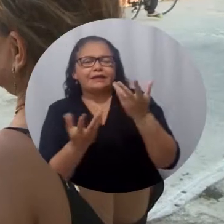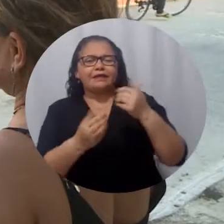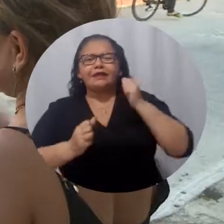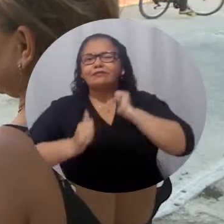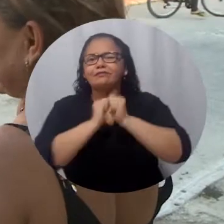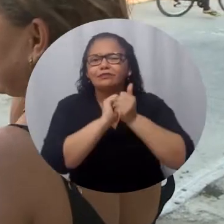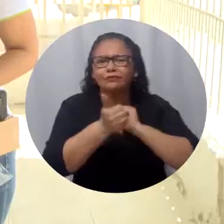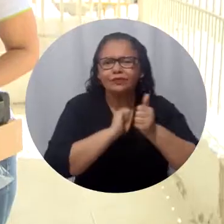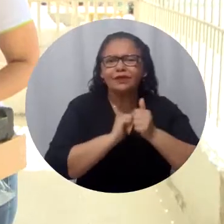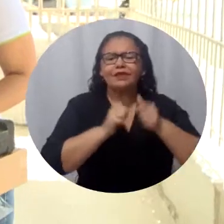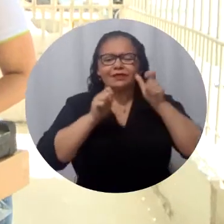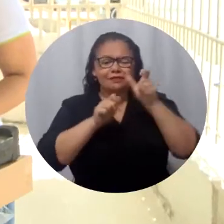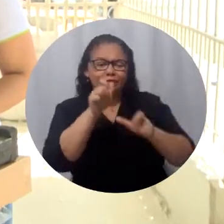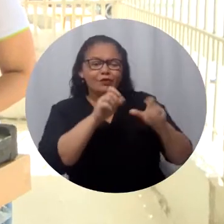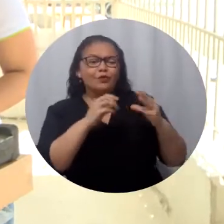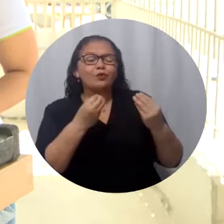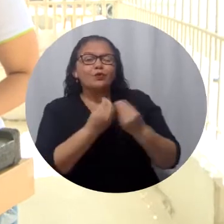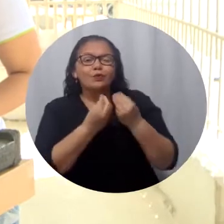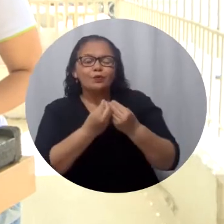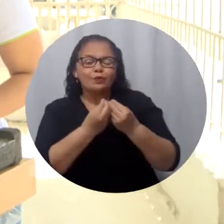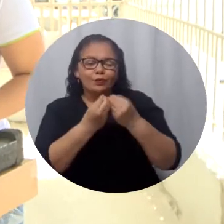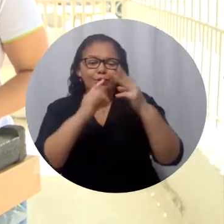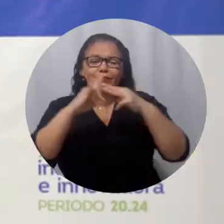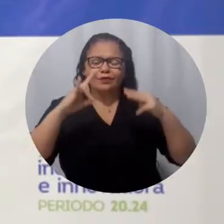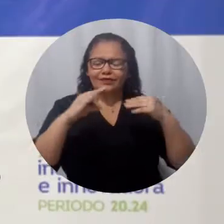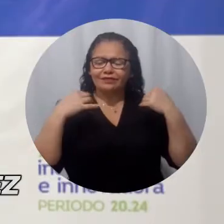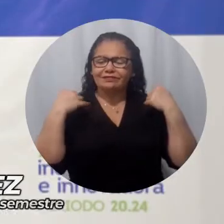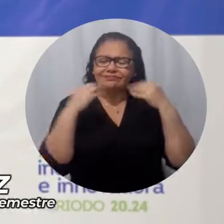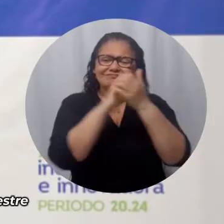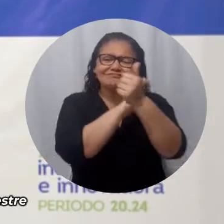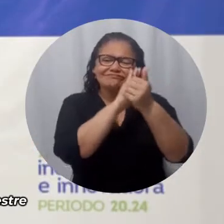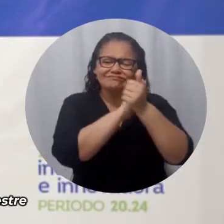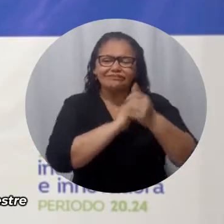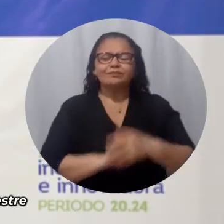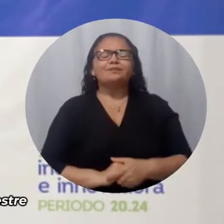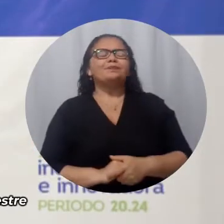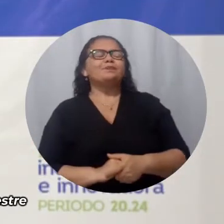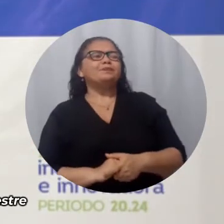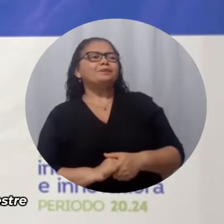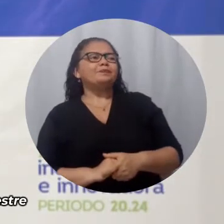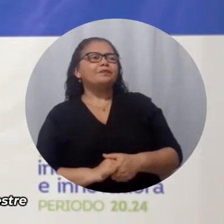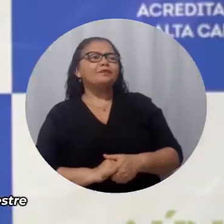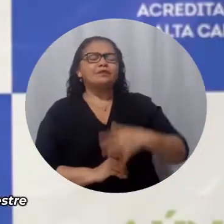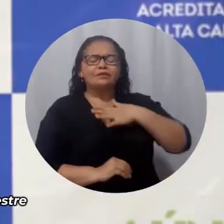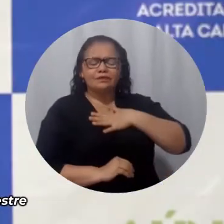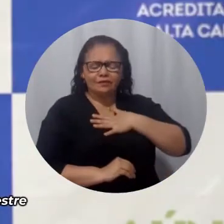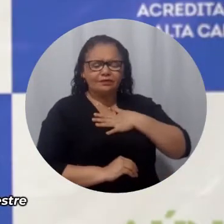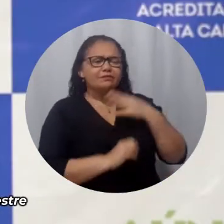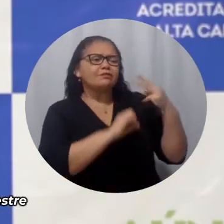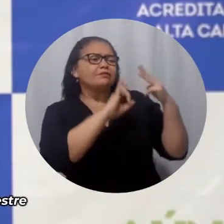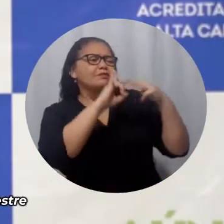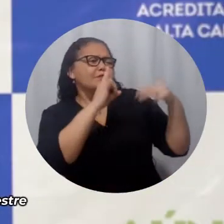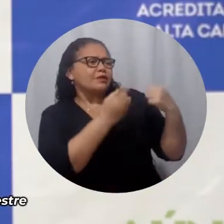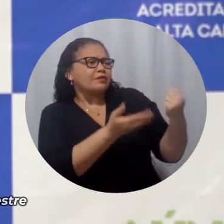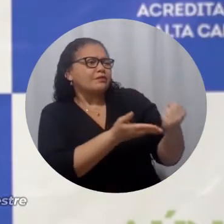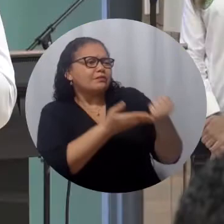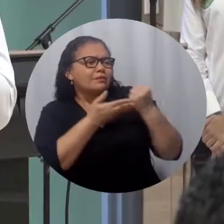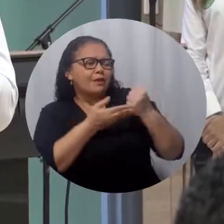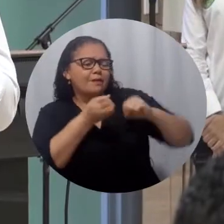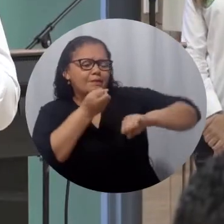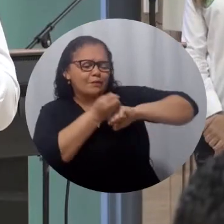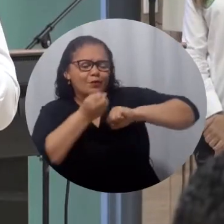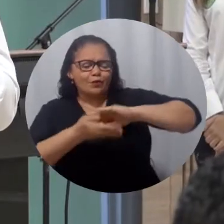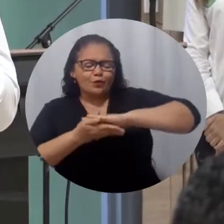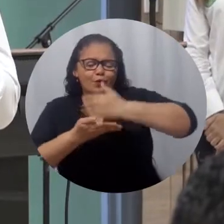deportistas y miembros del programa Talento Magdalena. Recibí de parte de la universidad un computador y recibí beneficios en